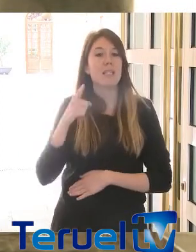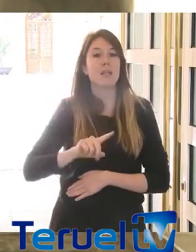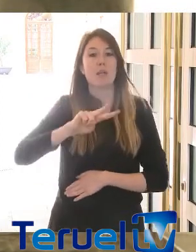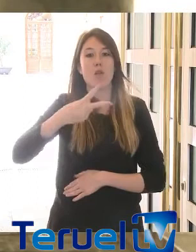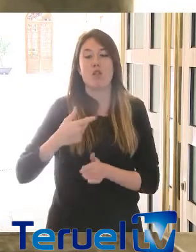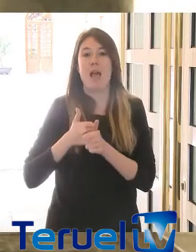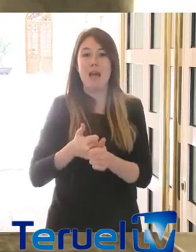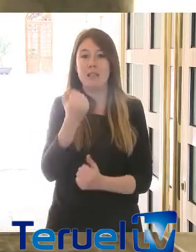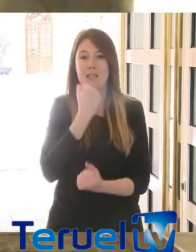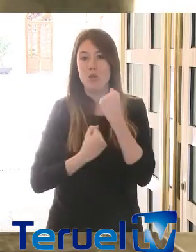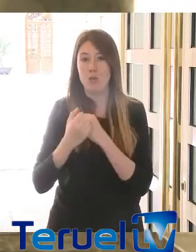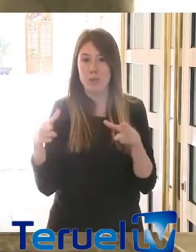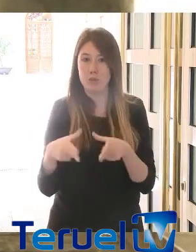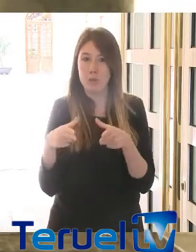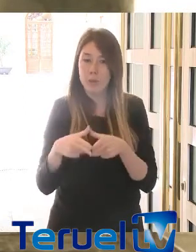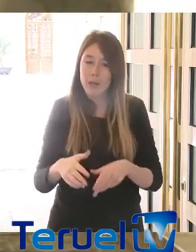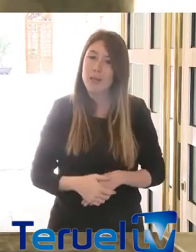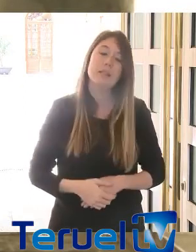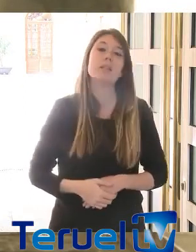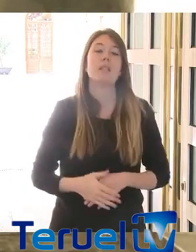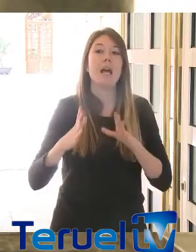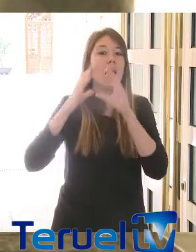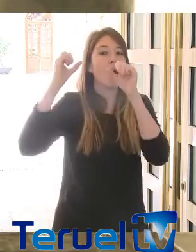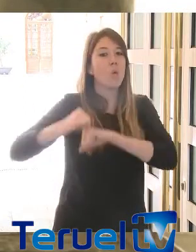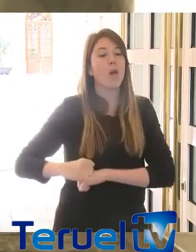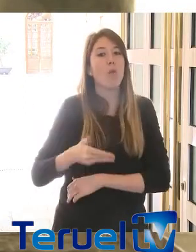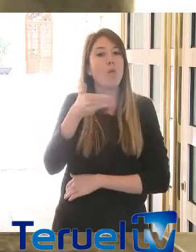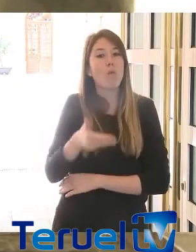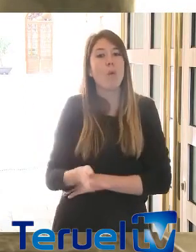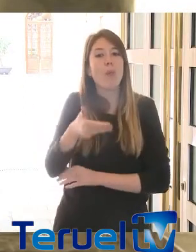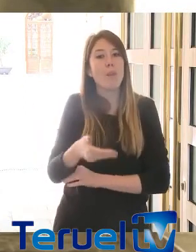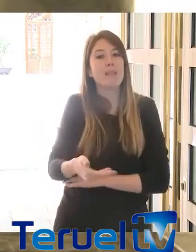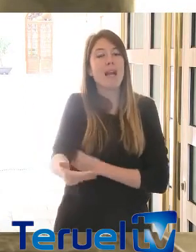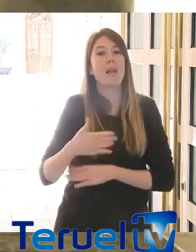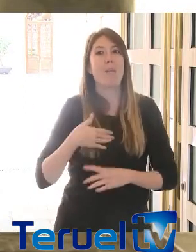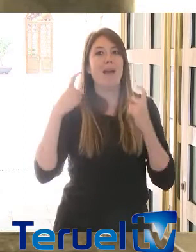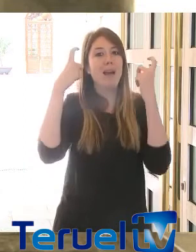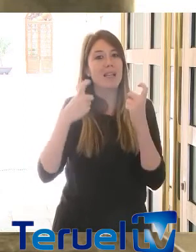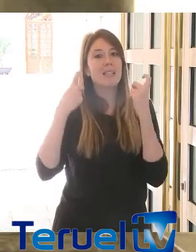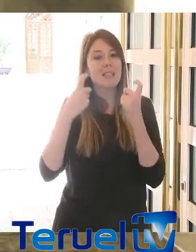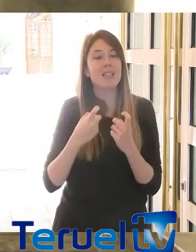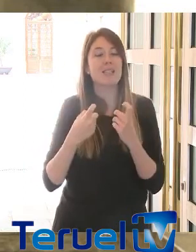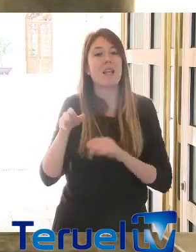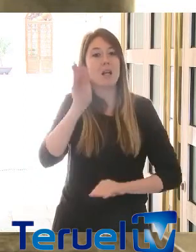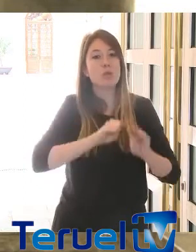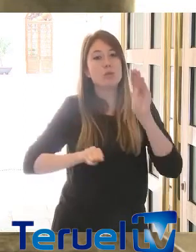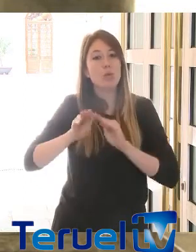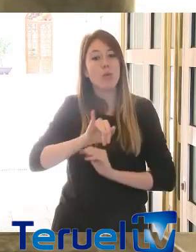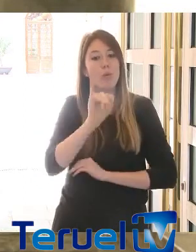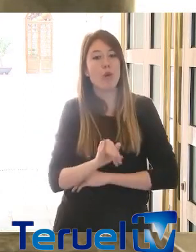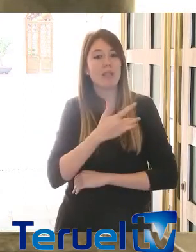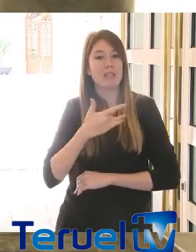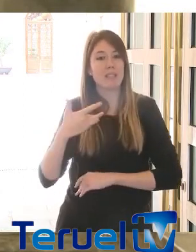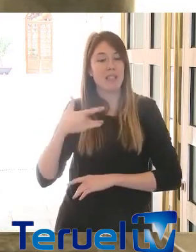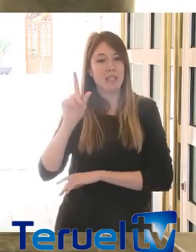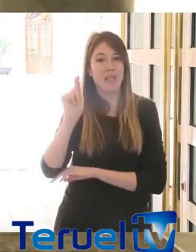y sociales un acuerdo fundamental para intentar buscar una salida a lo que es una crisis sanitaria que